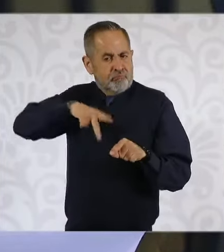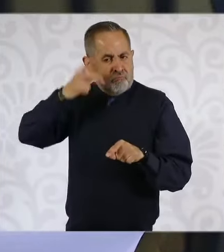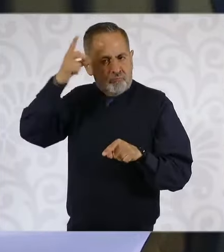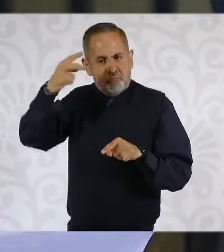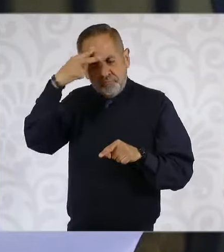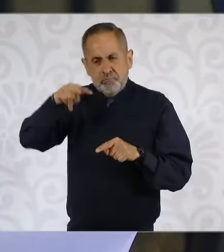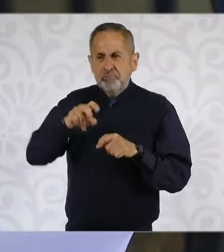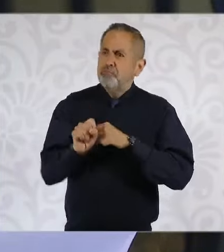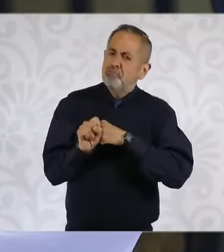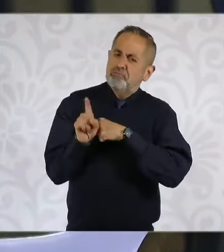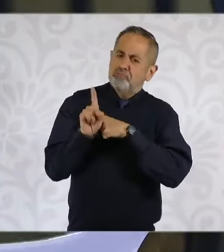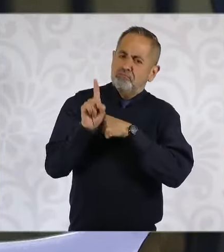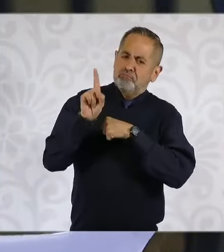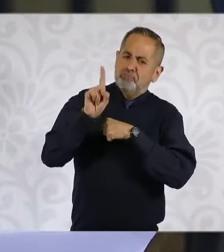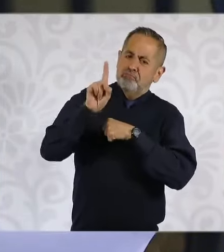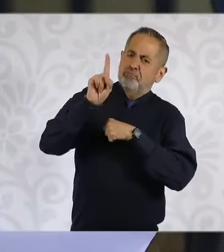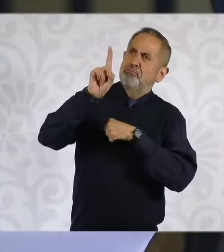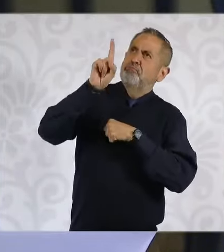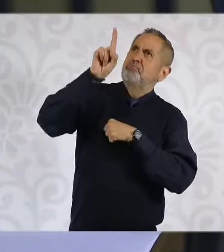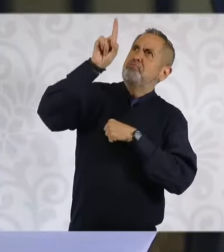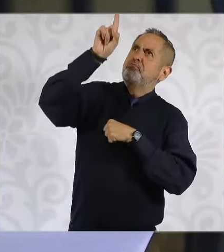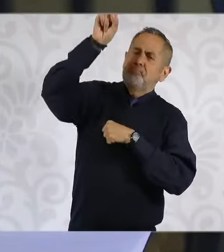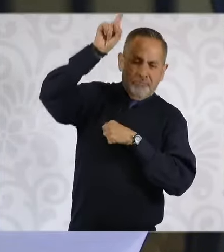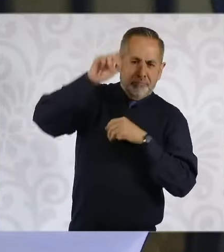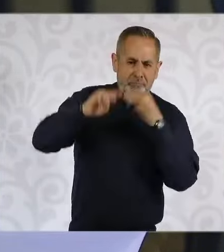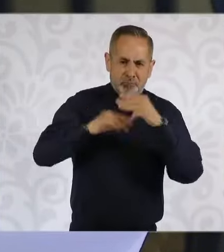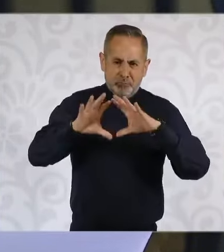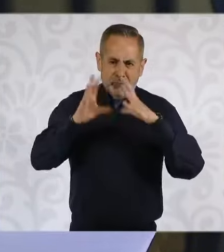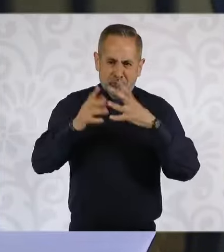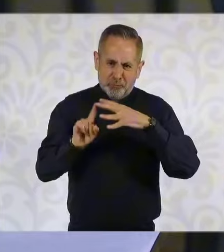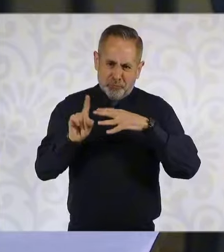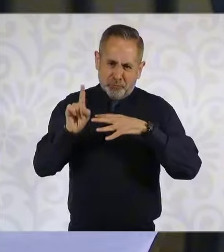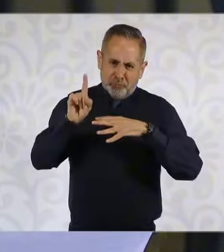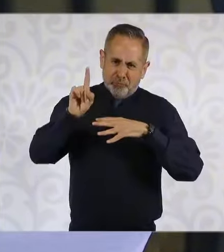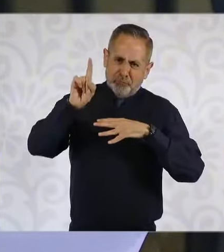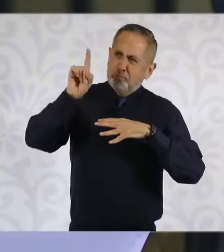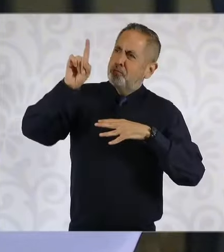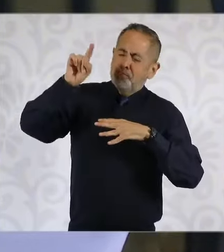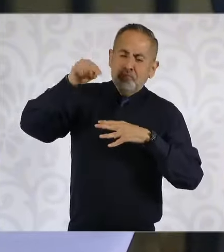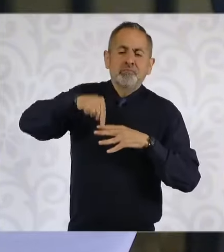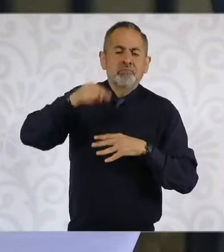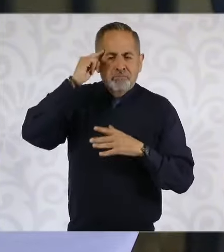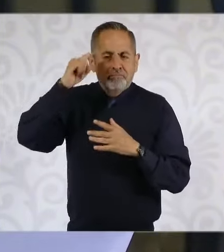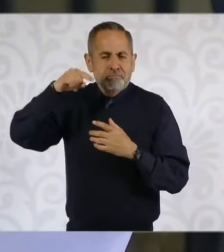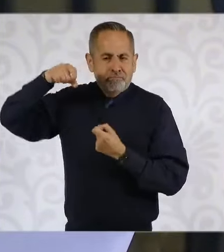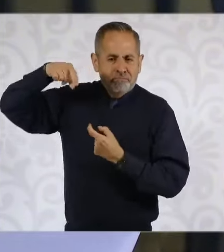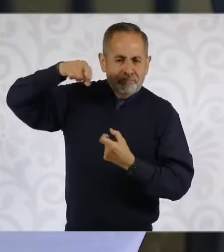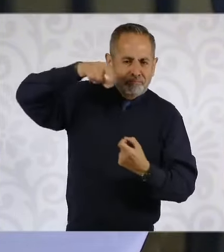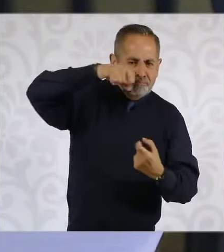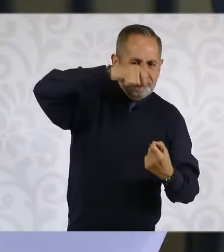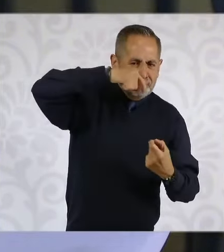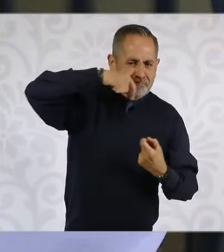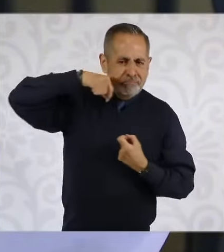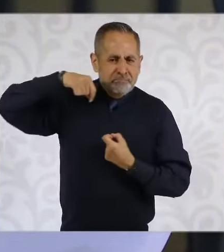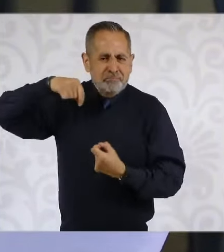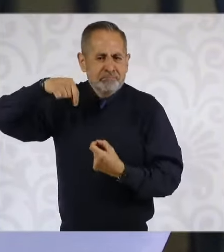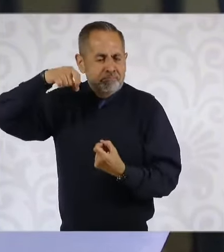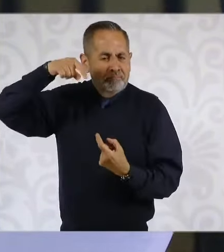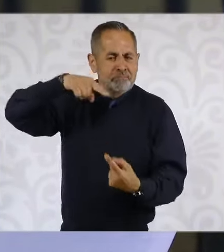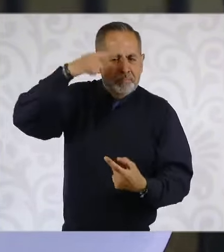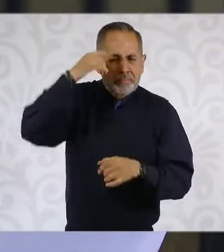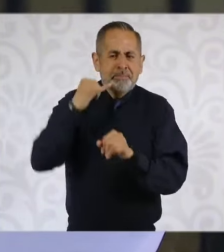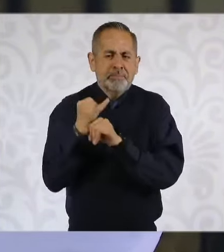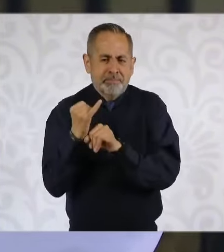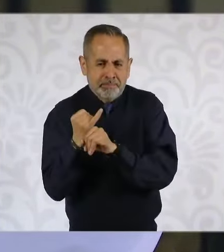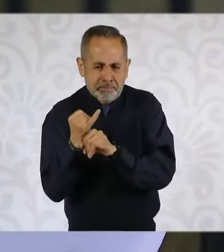para llevar los servicios de Internet a las regiones más remotas del país. En 1957 inicia la era